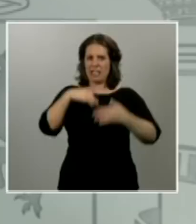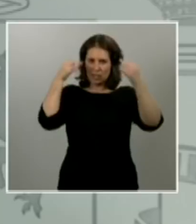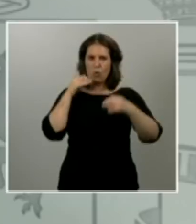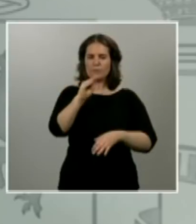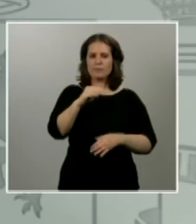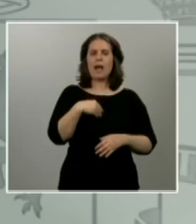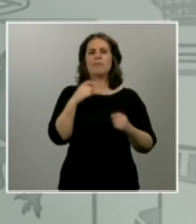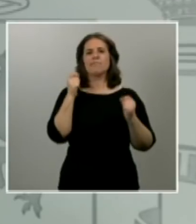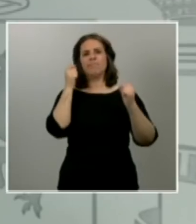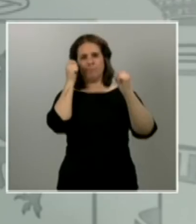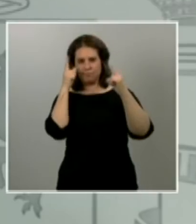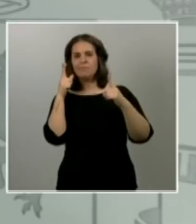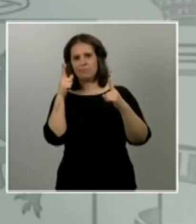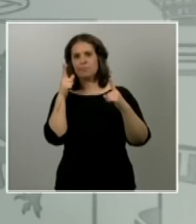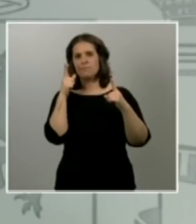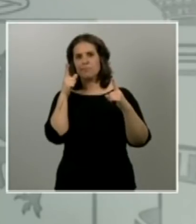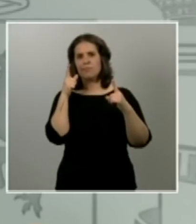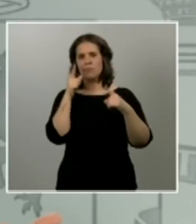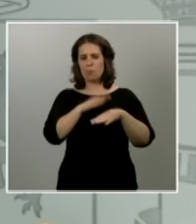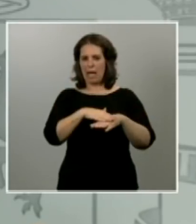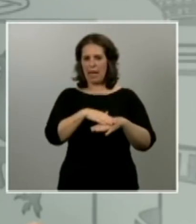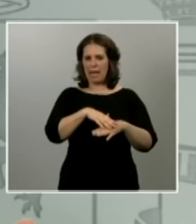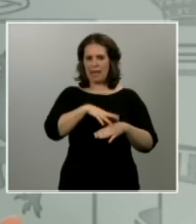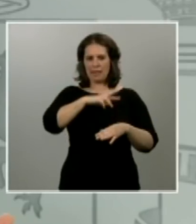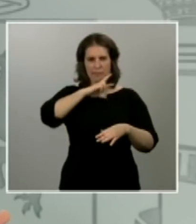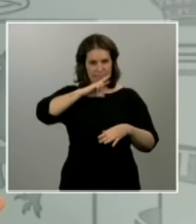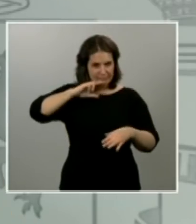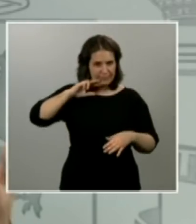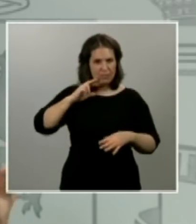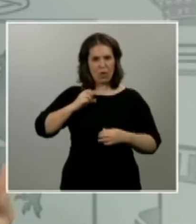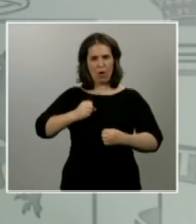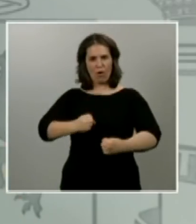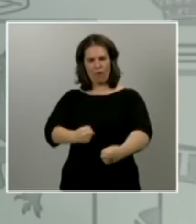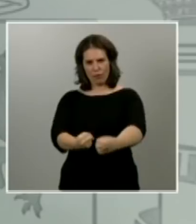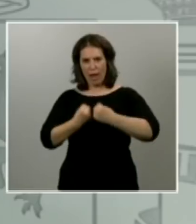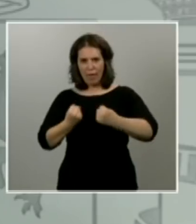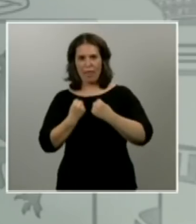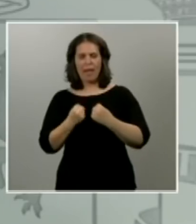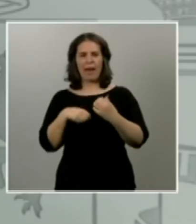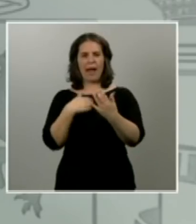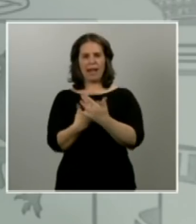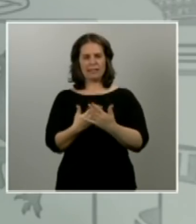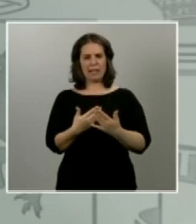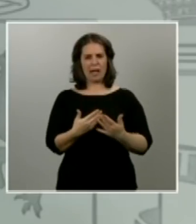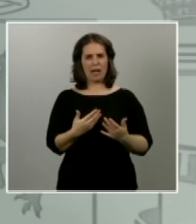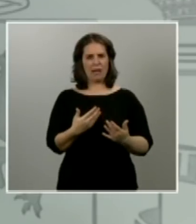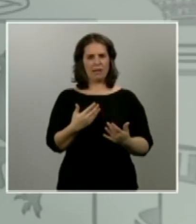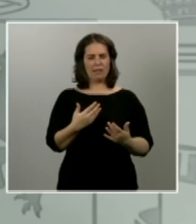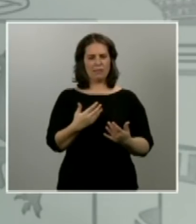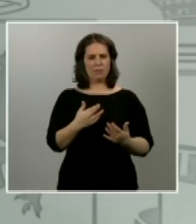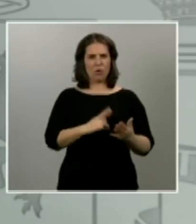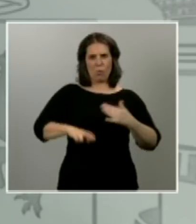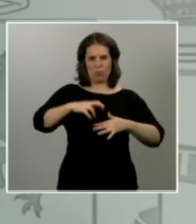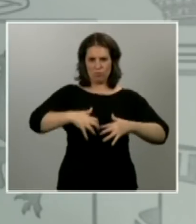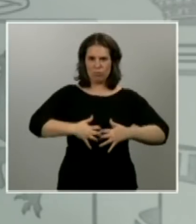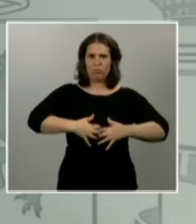para salvaguardar y fortalecer y dar incluso una gran oportunidad a ese refuerzo de este proyecto común que